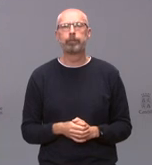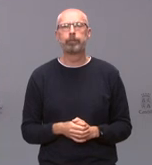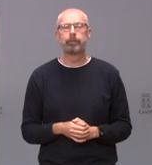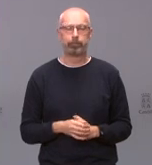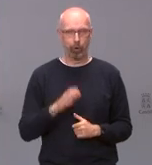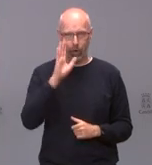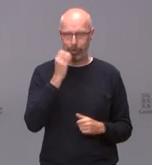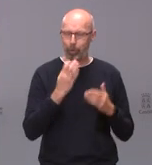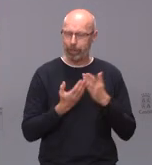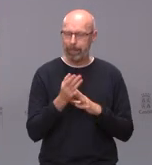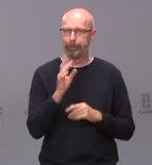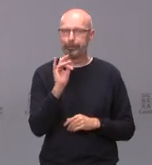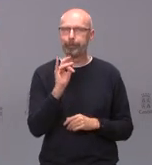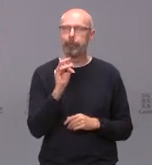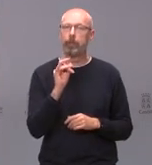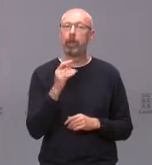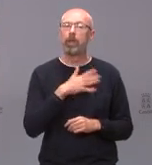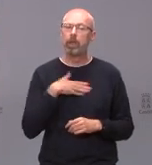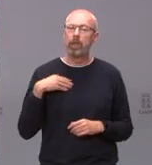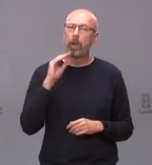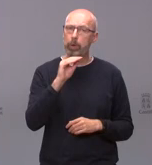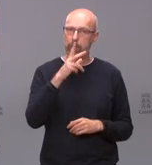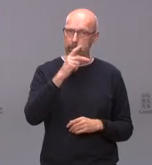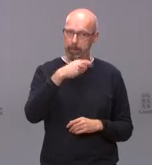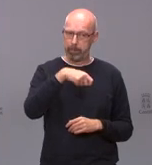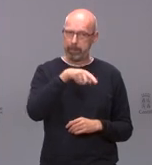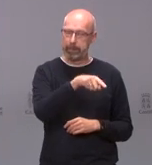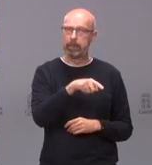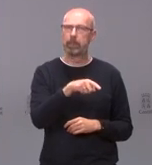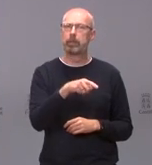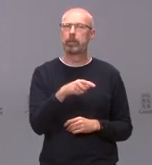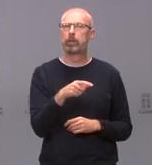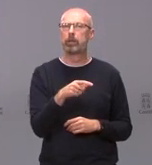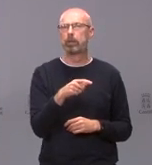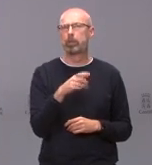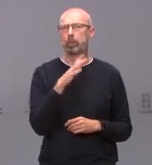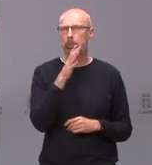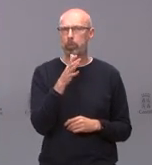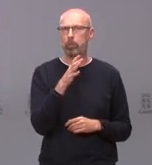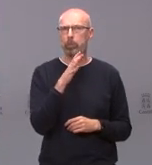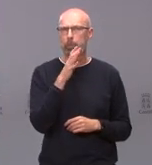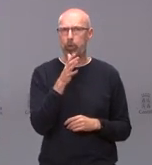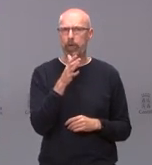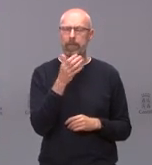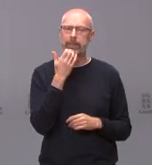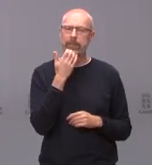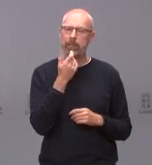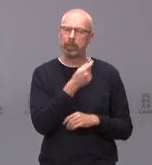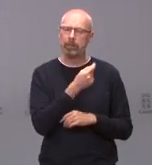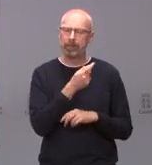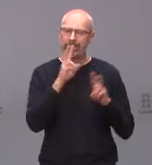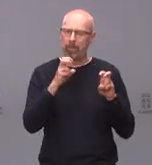hola buenos días yo quería preguntar al vicepresidente por qué motivo se va a actuar por municipios si